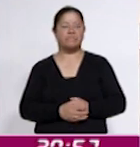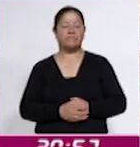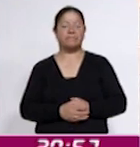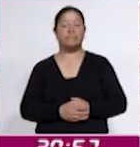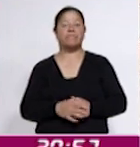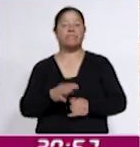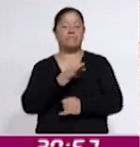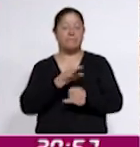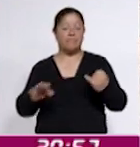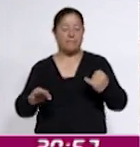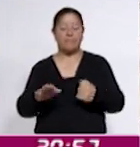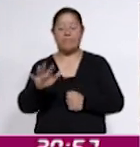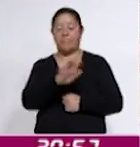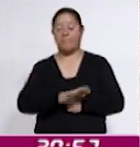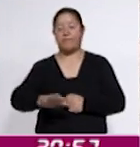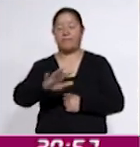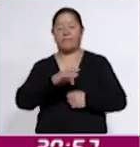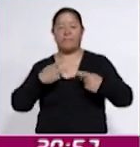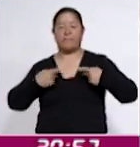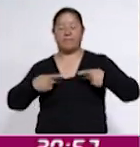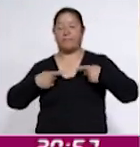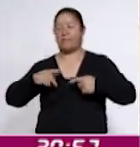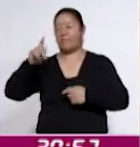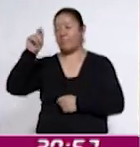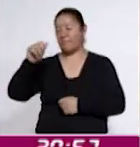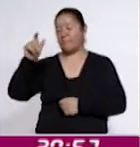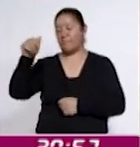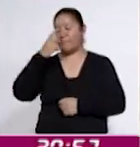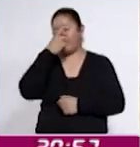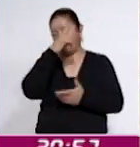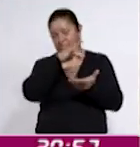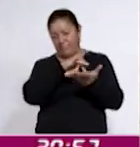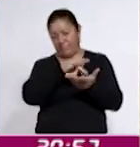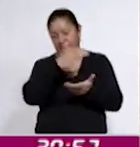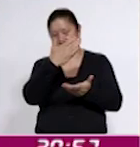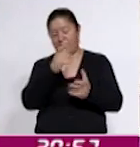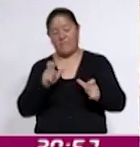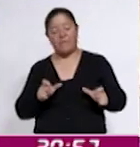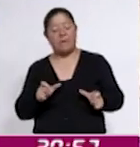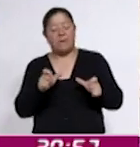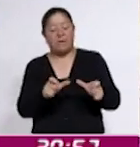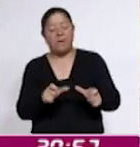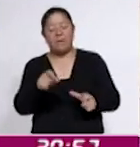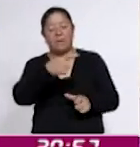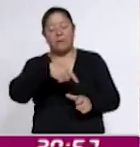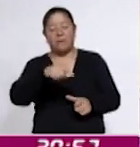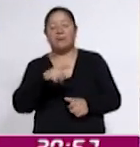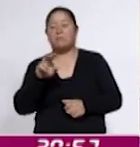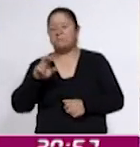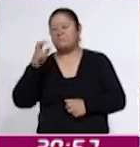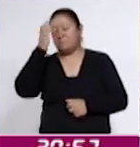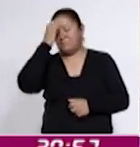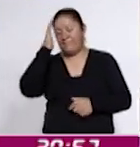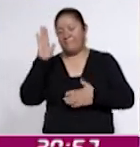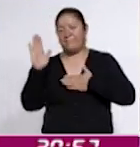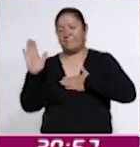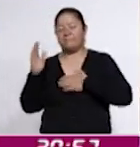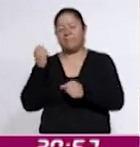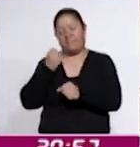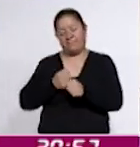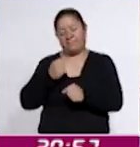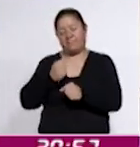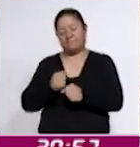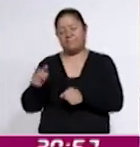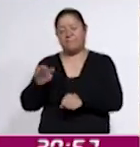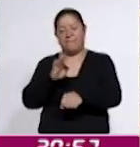Finalmente, las y los agremiados del sindicato agradecieron el respaldo brindado, por lo que reconocieron el compromiso y dedicación